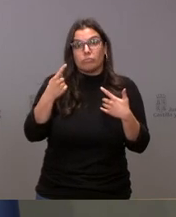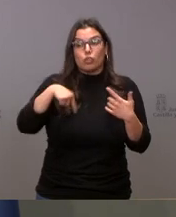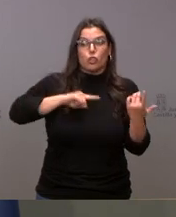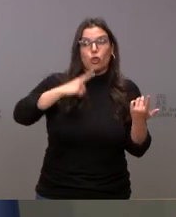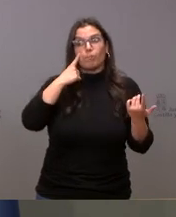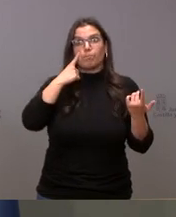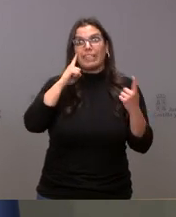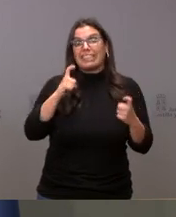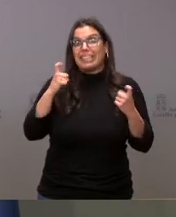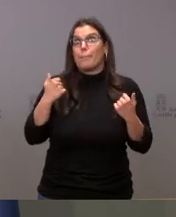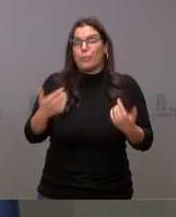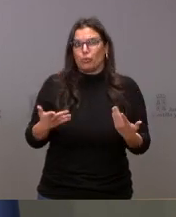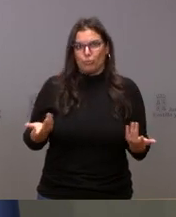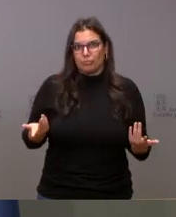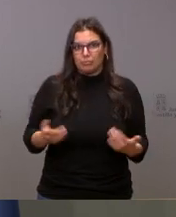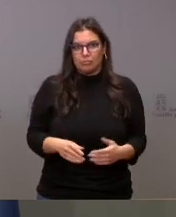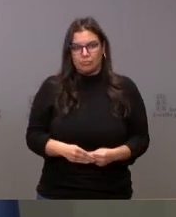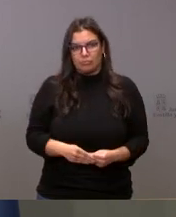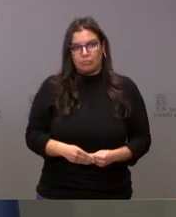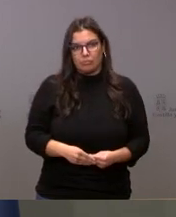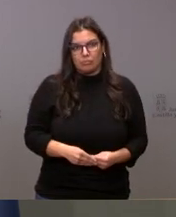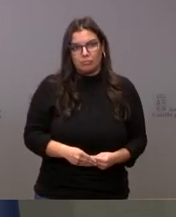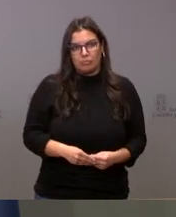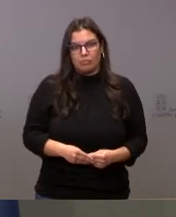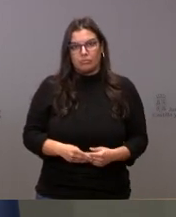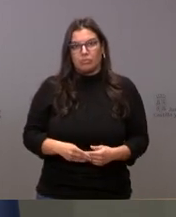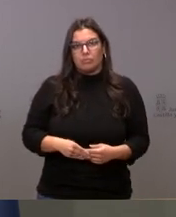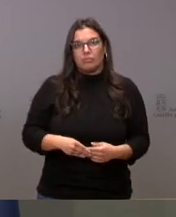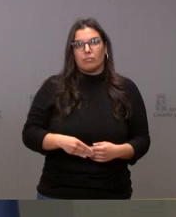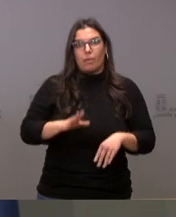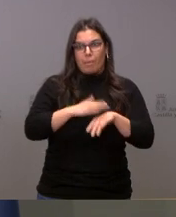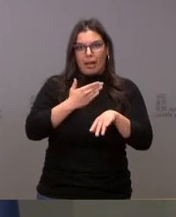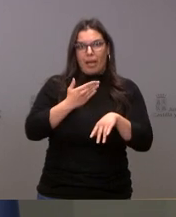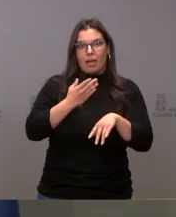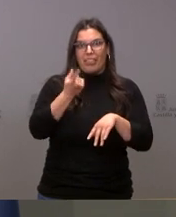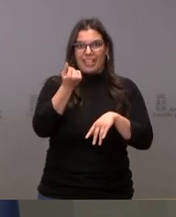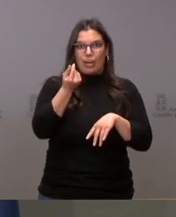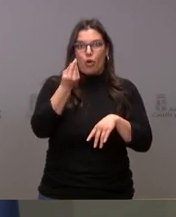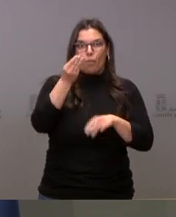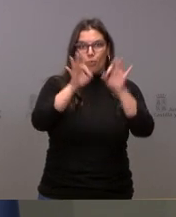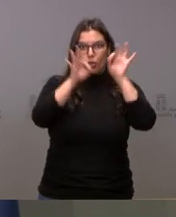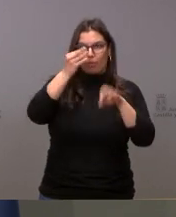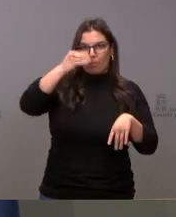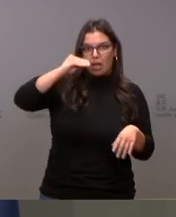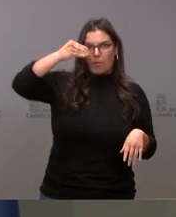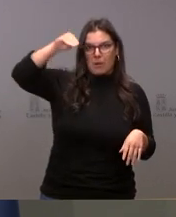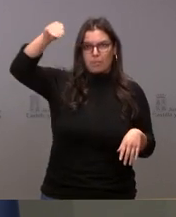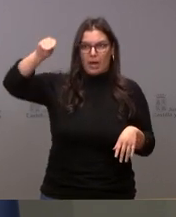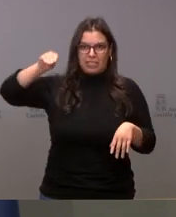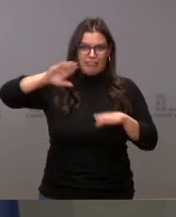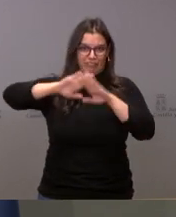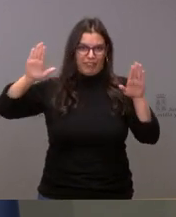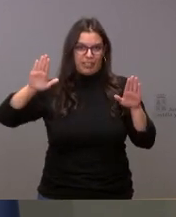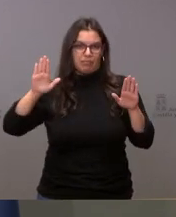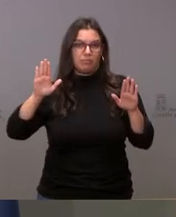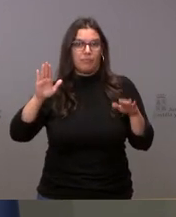para que el pago se produzca cuanto antes y, por tanto, no haya que seguir incurriendo en más intereses por parte del Gobierno. Los